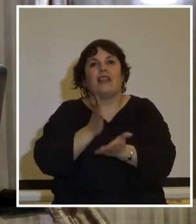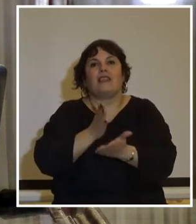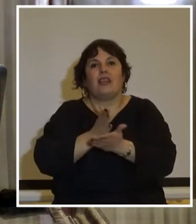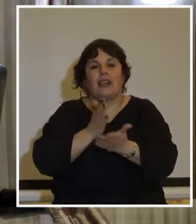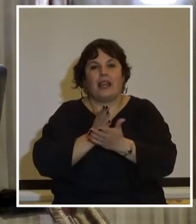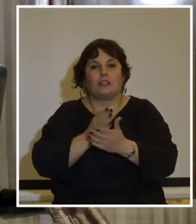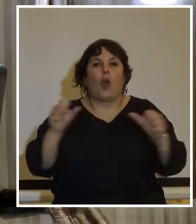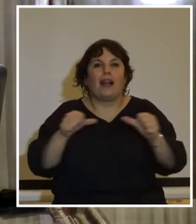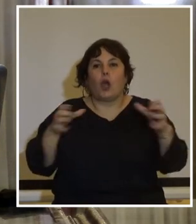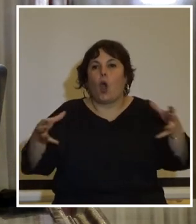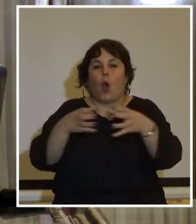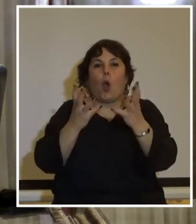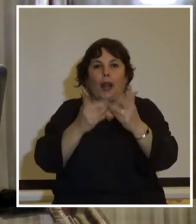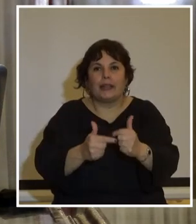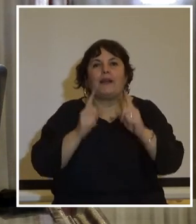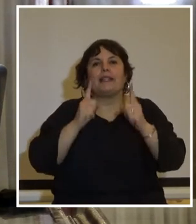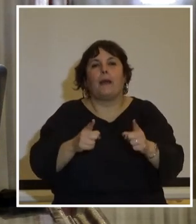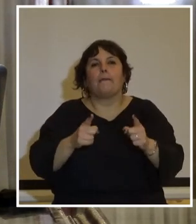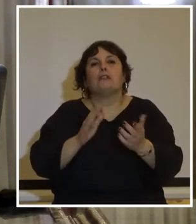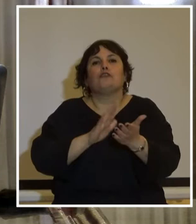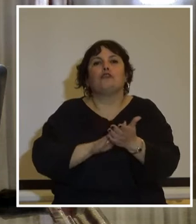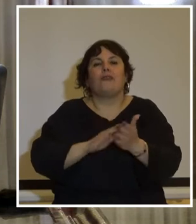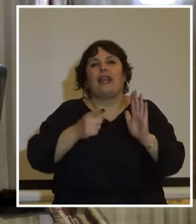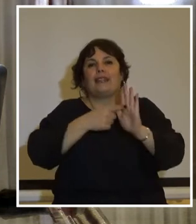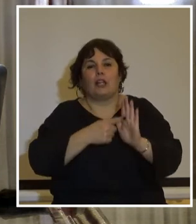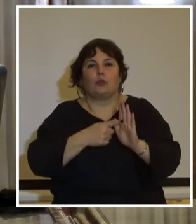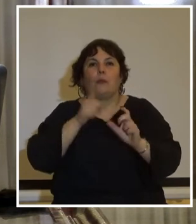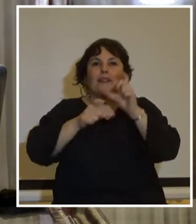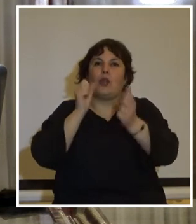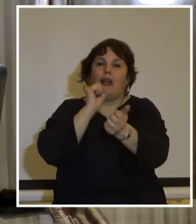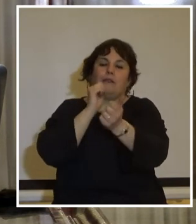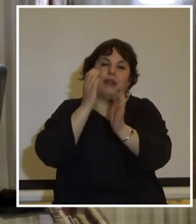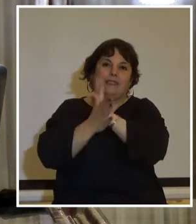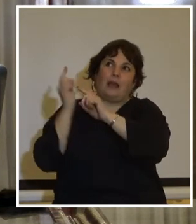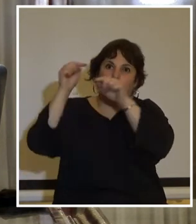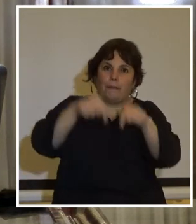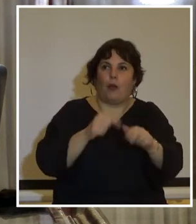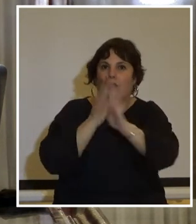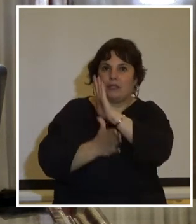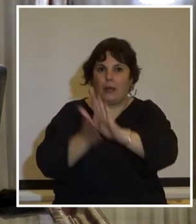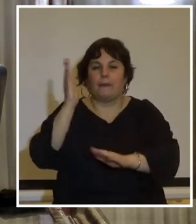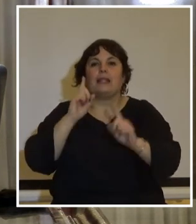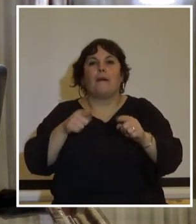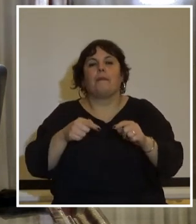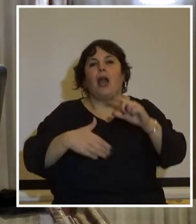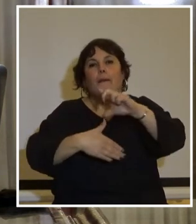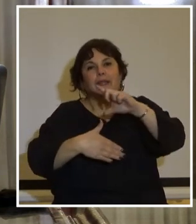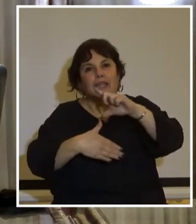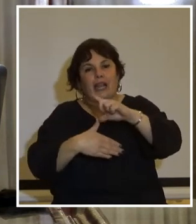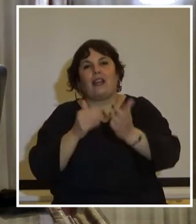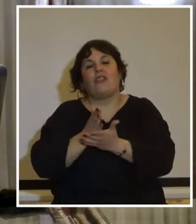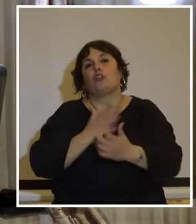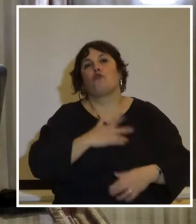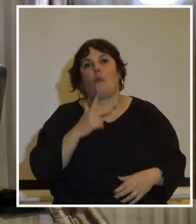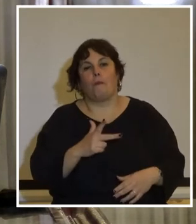organizar negociaciones colectivas y la convención sobre el estatuto del refugiado y había firmado la convención americana sobre derechos humanos